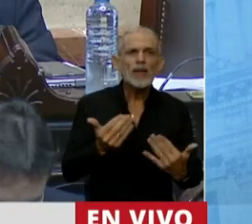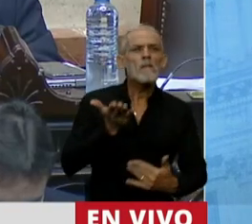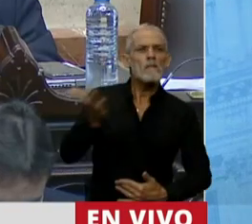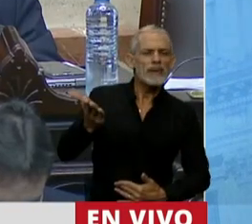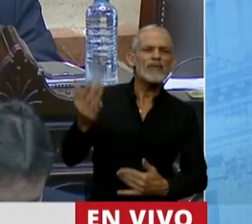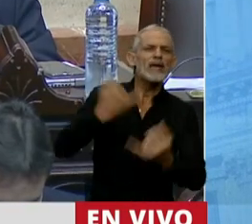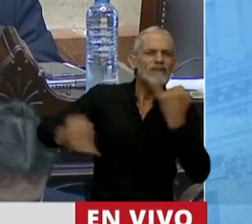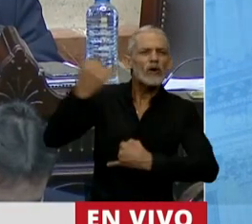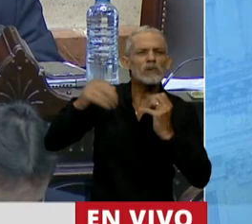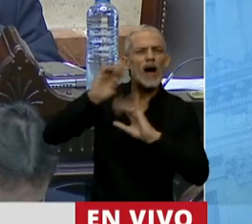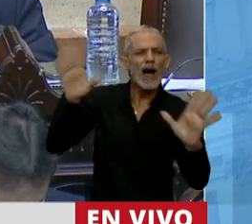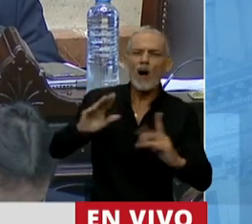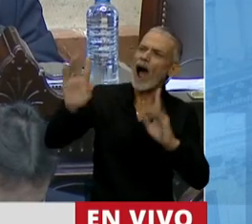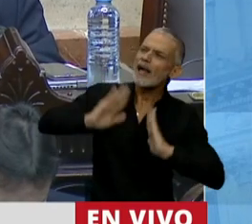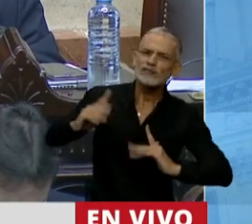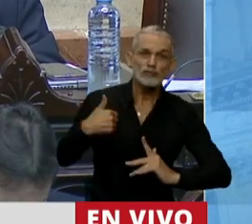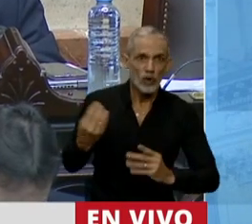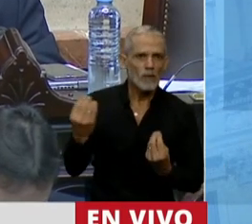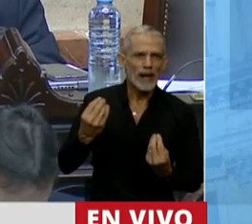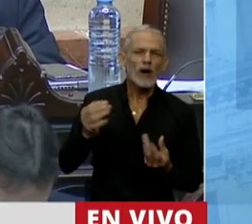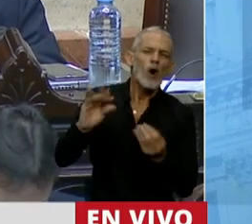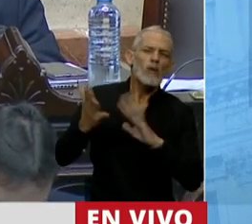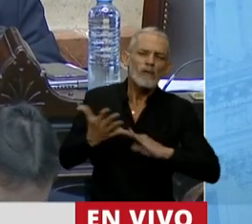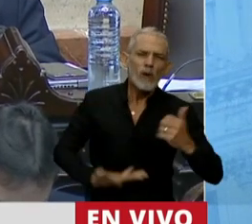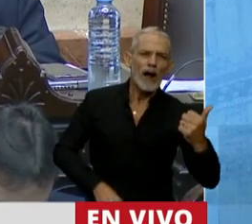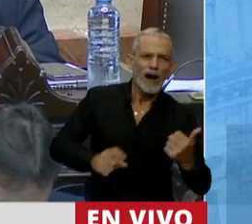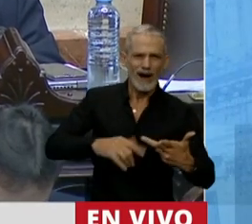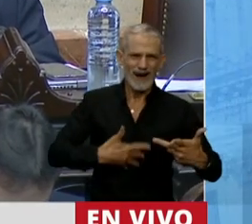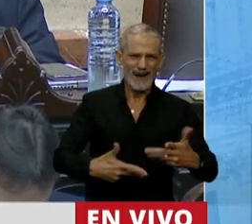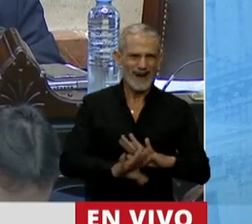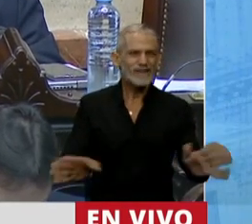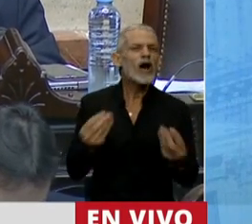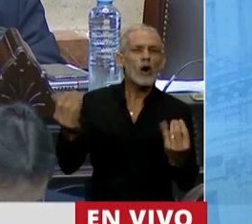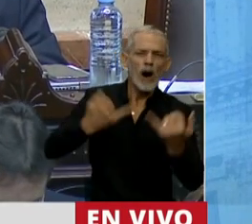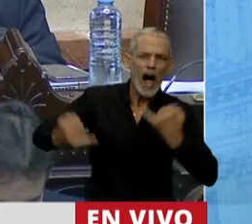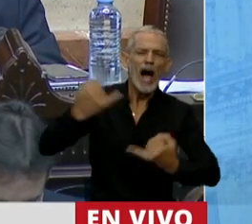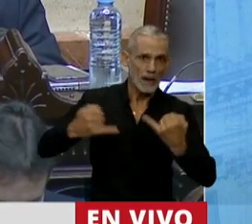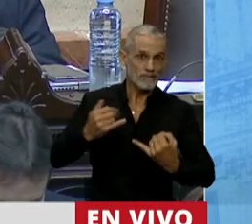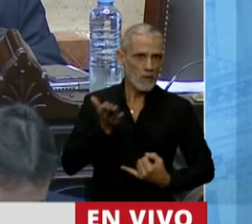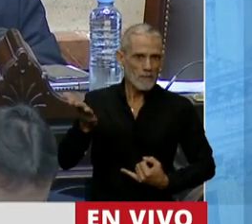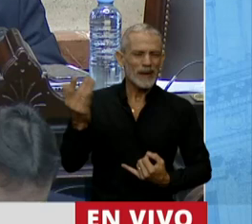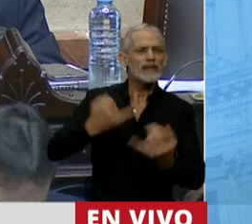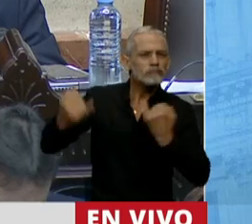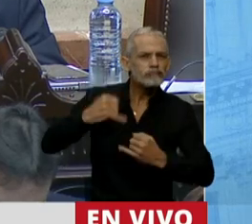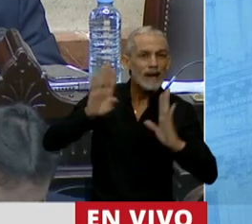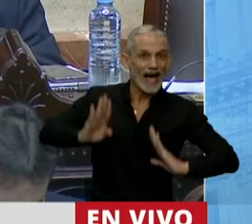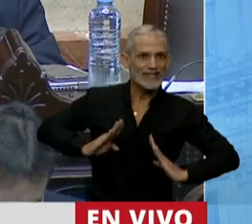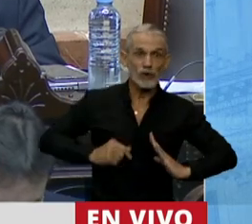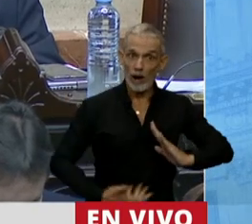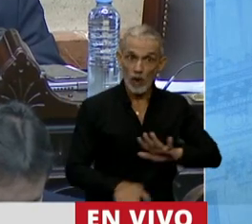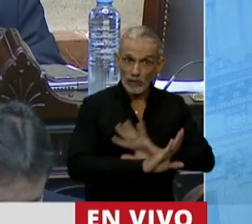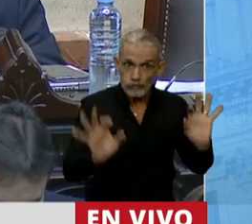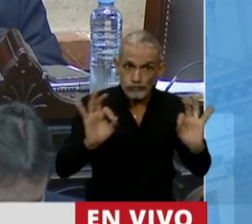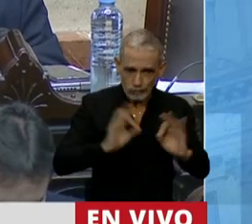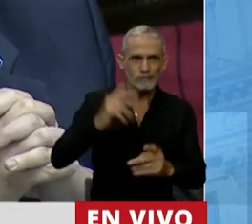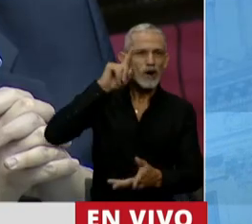acceder a información y atención de la interrupción voluntaria del embarazo en los servicios de salud. Requerir y recibir atención pos aborto en los